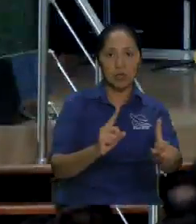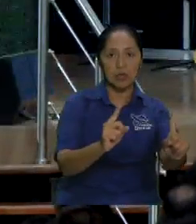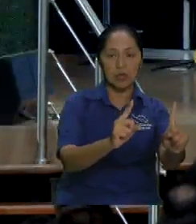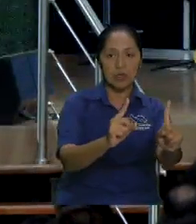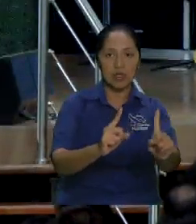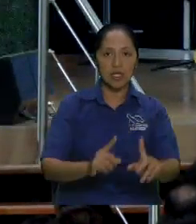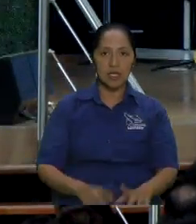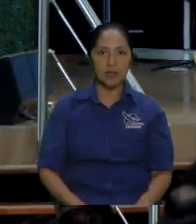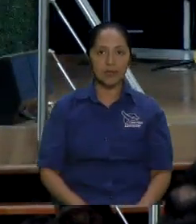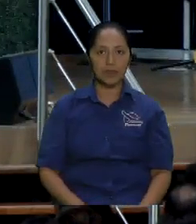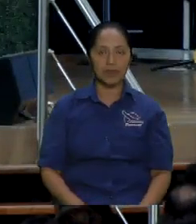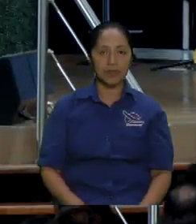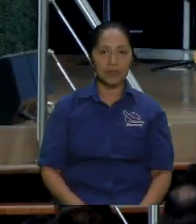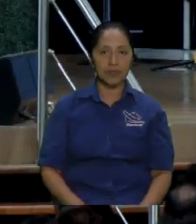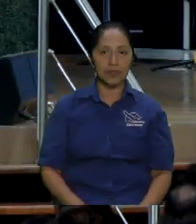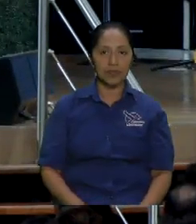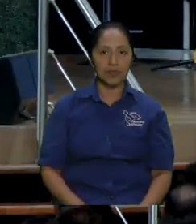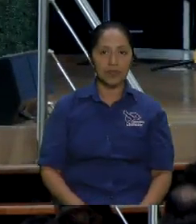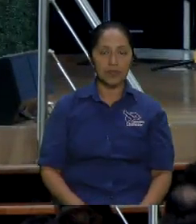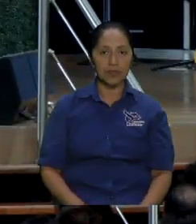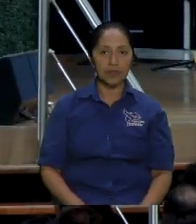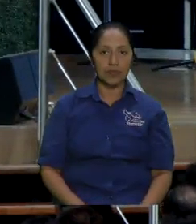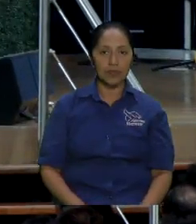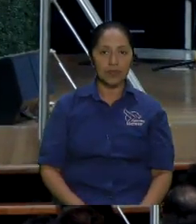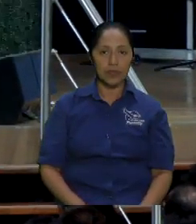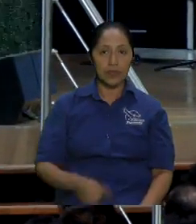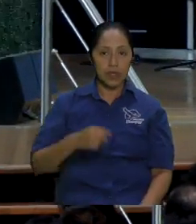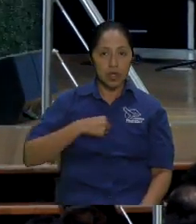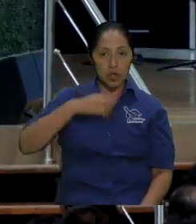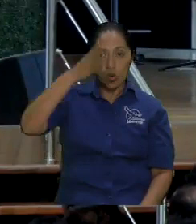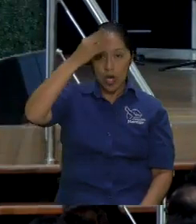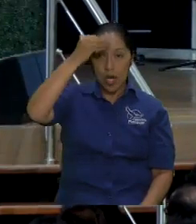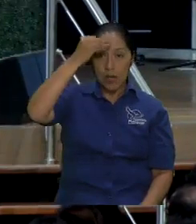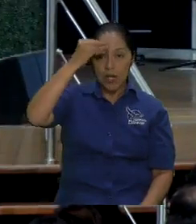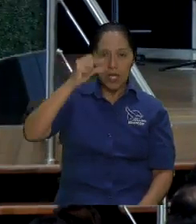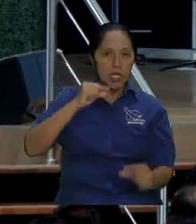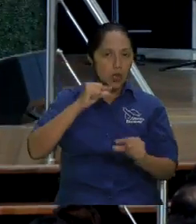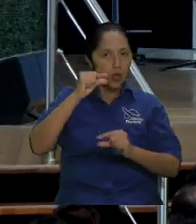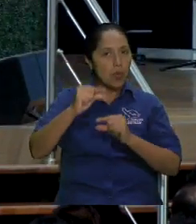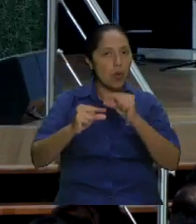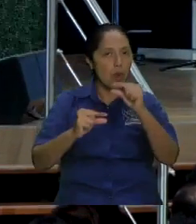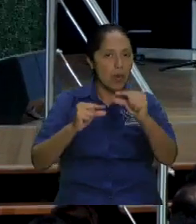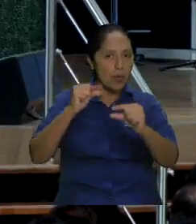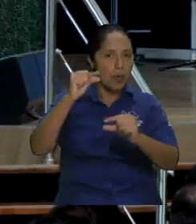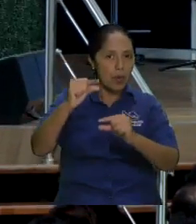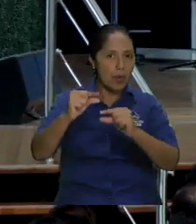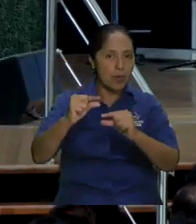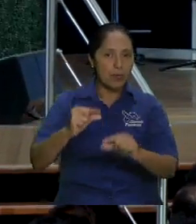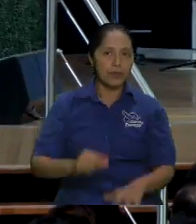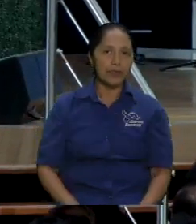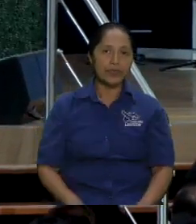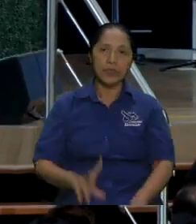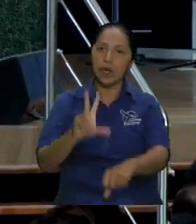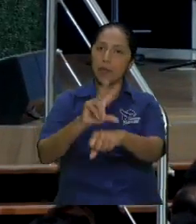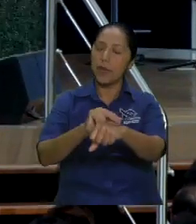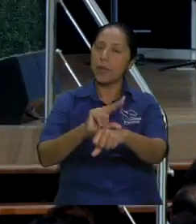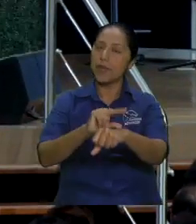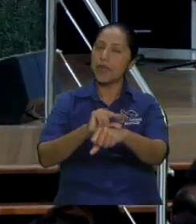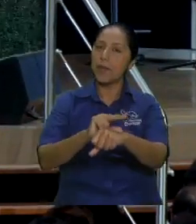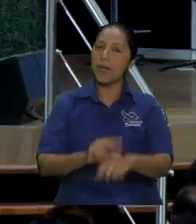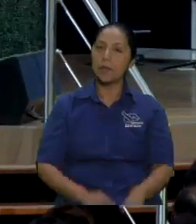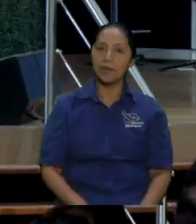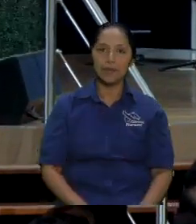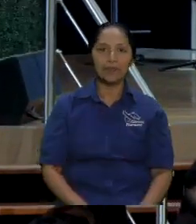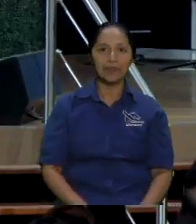a mí no se me olvida lo he ido aprendiendo poco a poco porque mire pues déjeme contarle aunque me tarde un cacho porque mañana es feriado